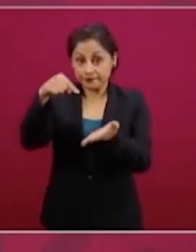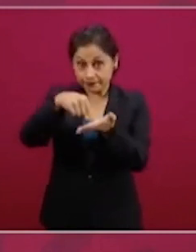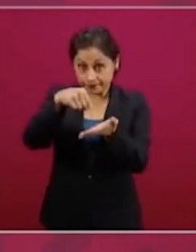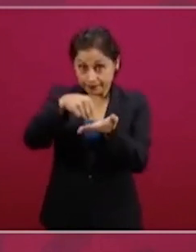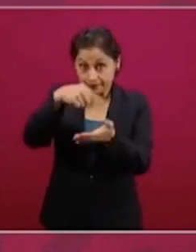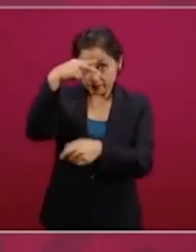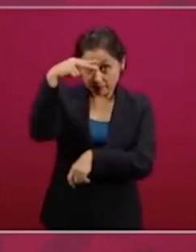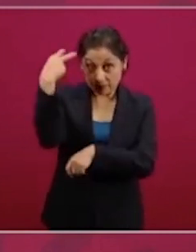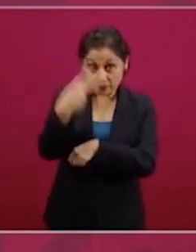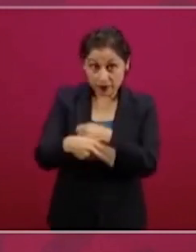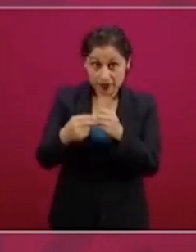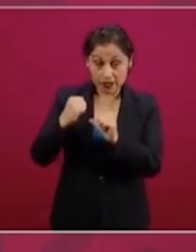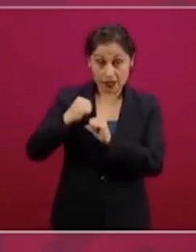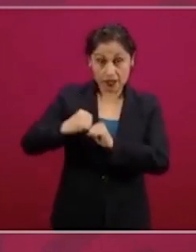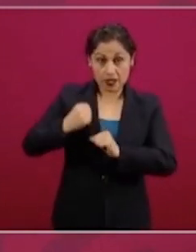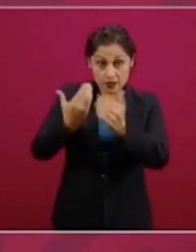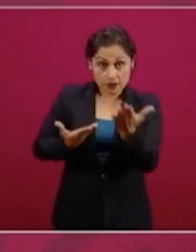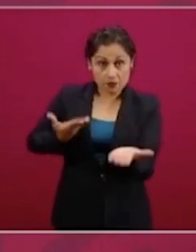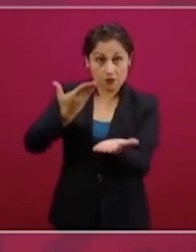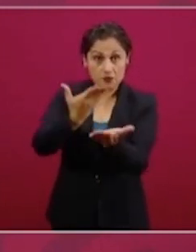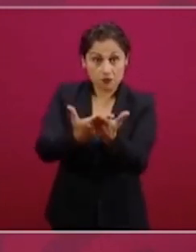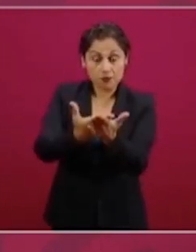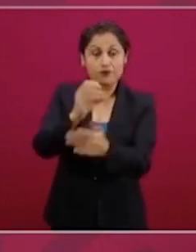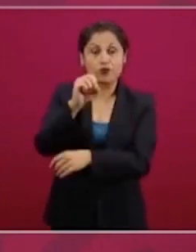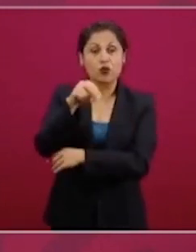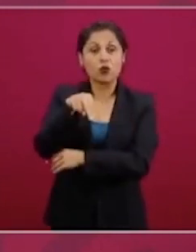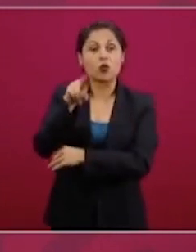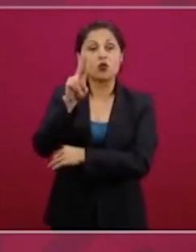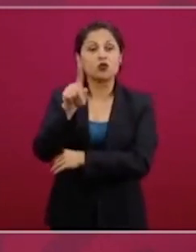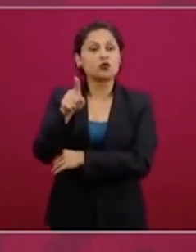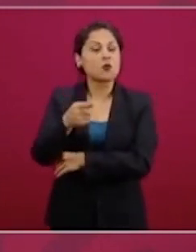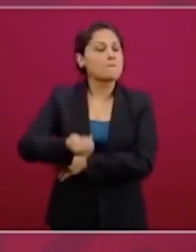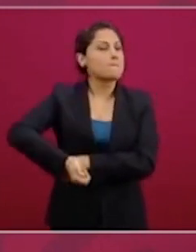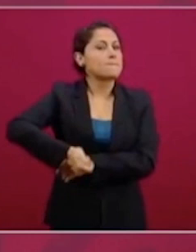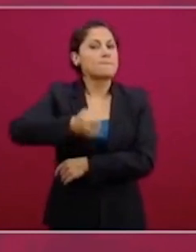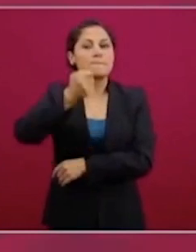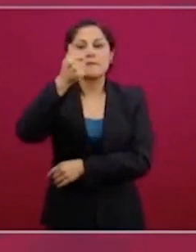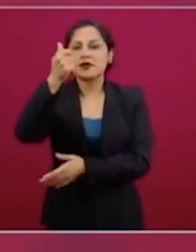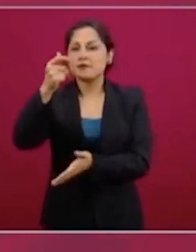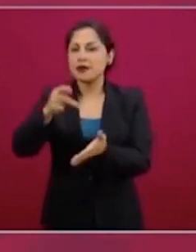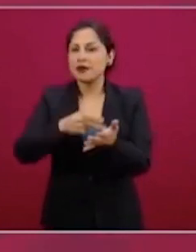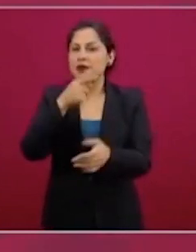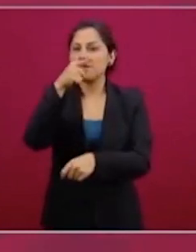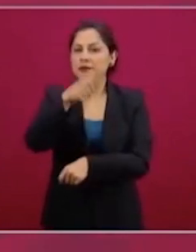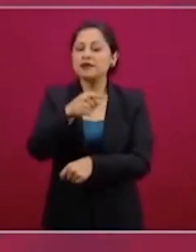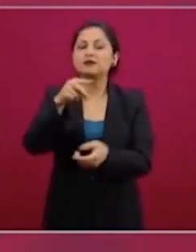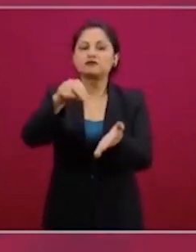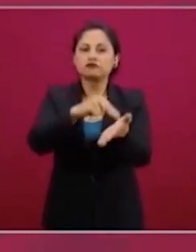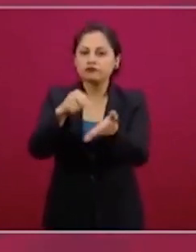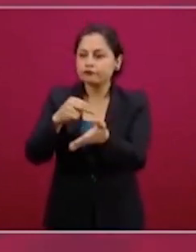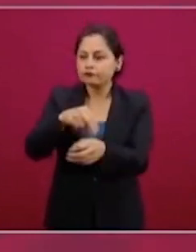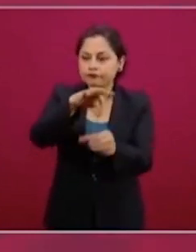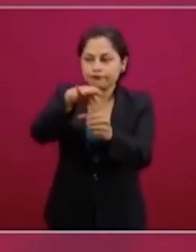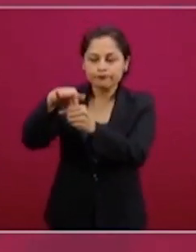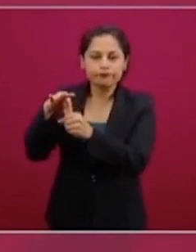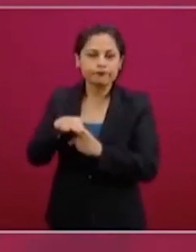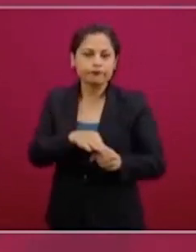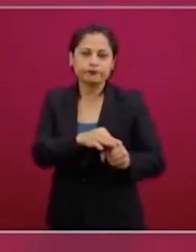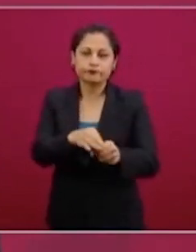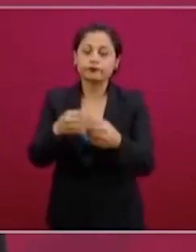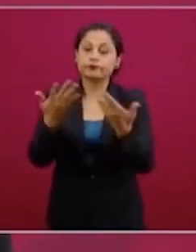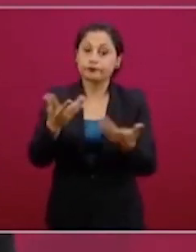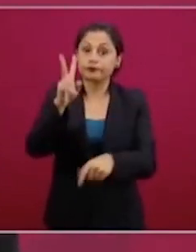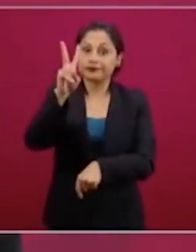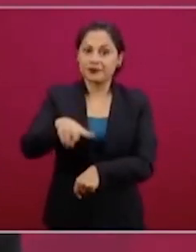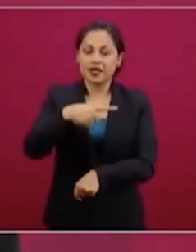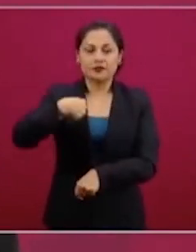presentado ante la ONU más votada en la historia de nuestra participación en Naciones Unidas. Estamos muy satisfechos y orgullosos